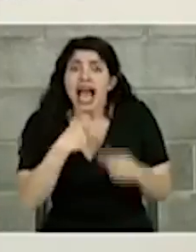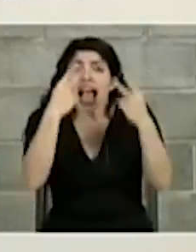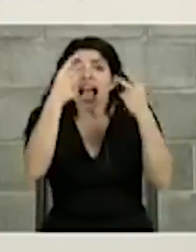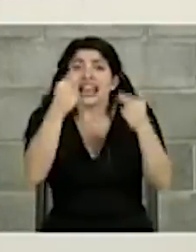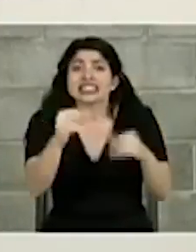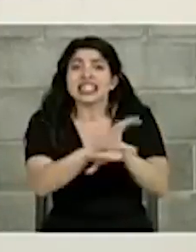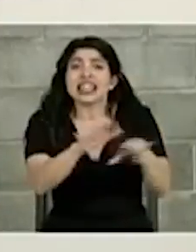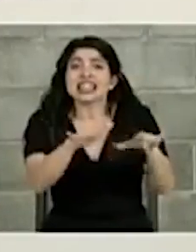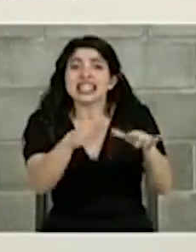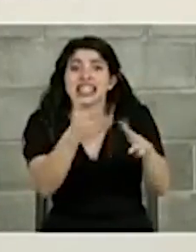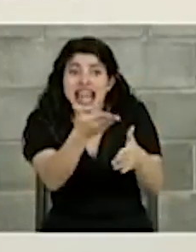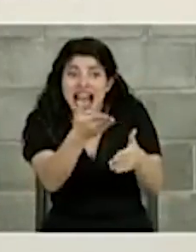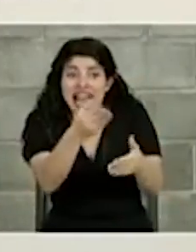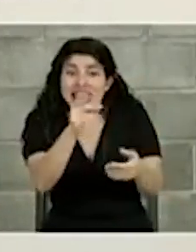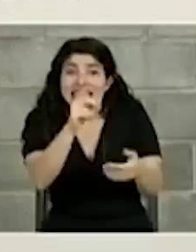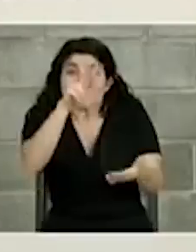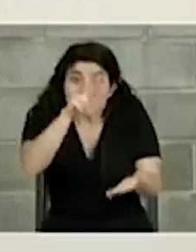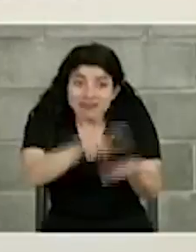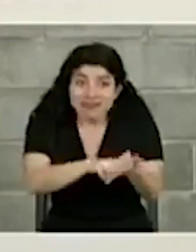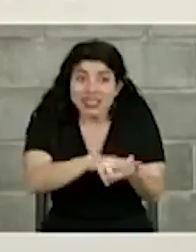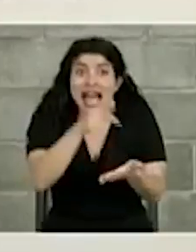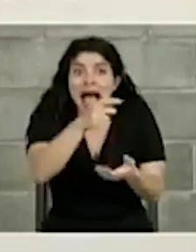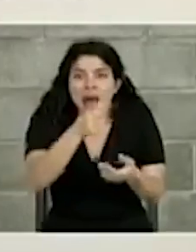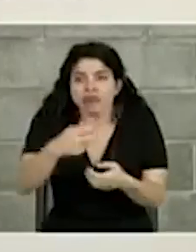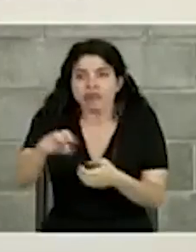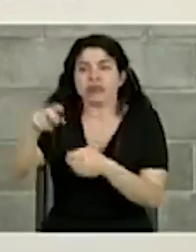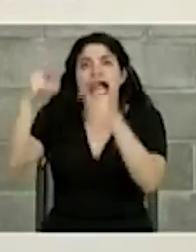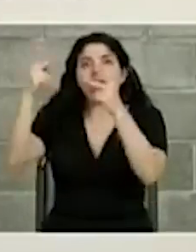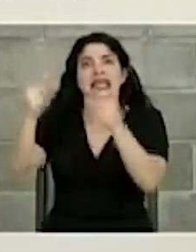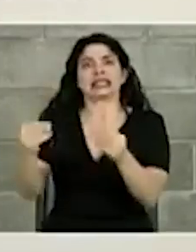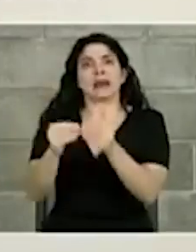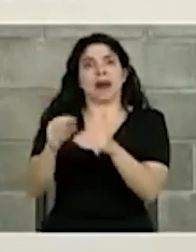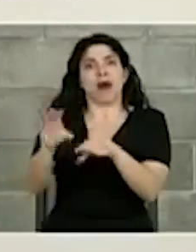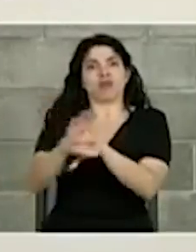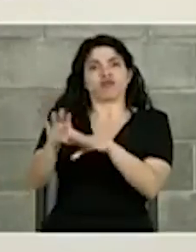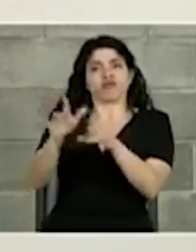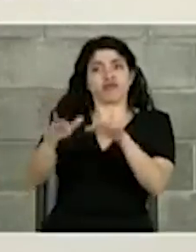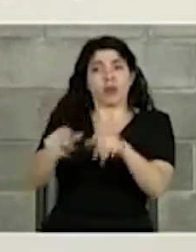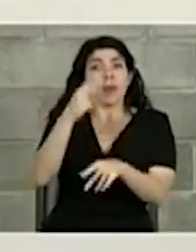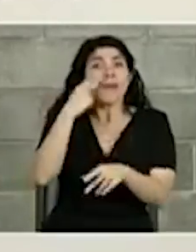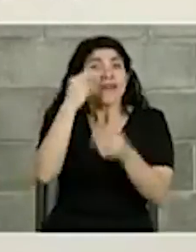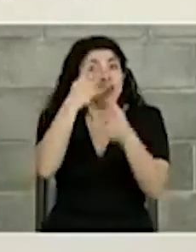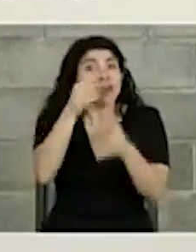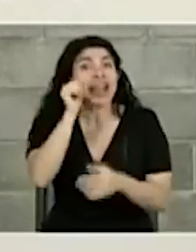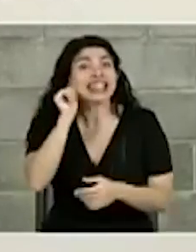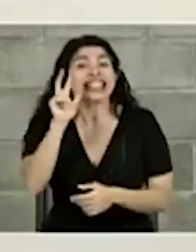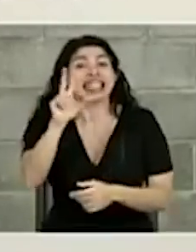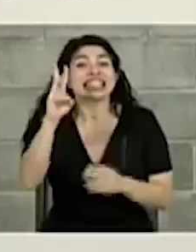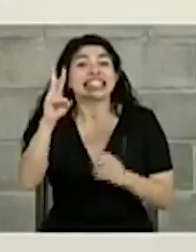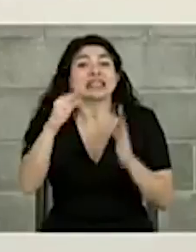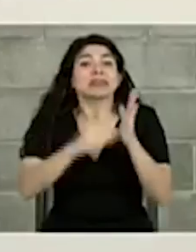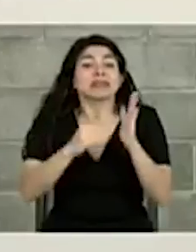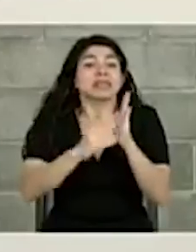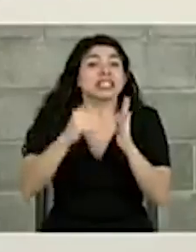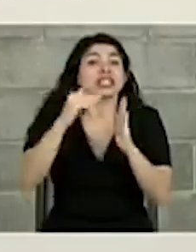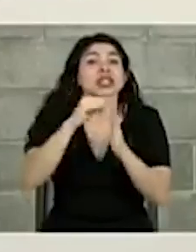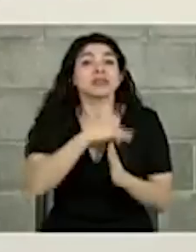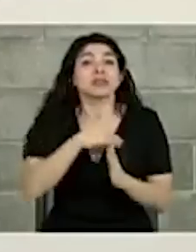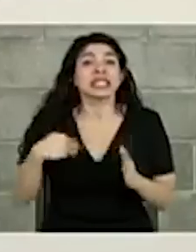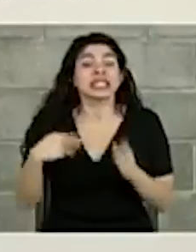digital la digitalización ahí está ustedes vieron el reporte de ayer 36 mil millones de hacienda